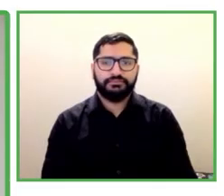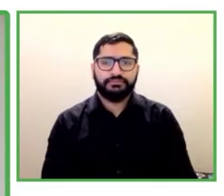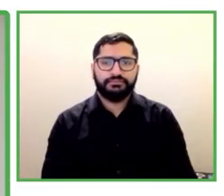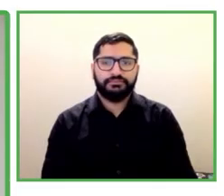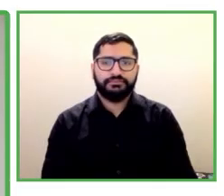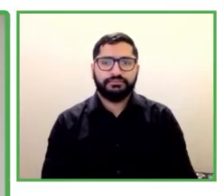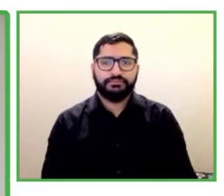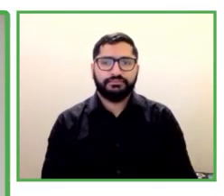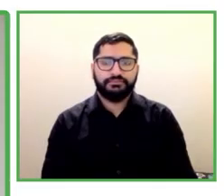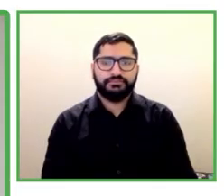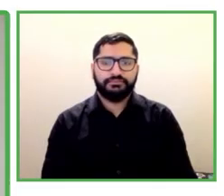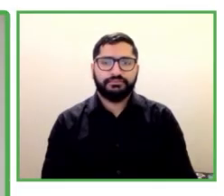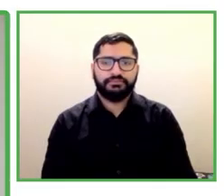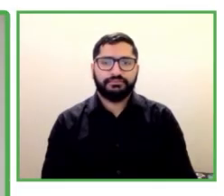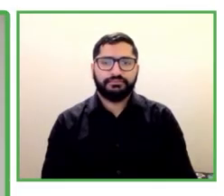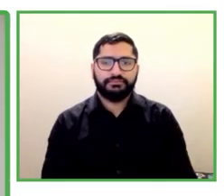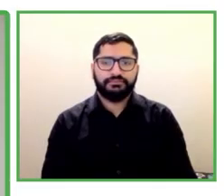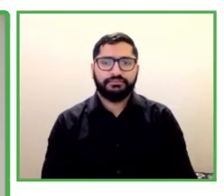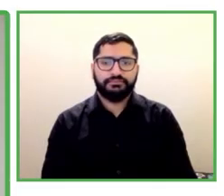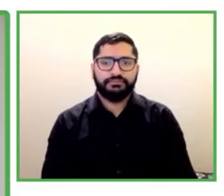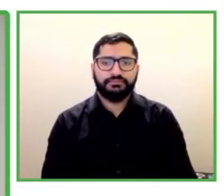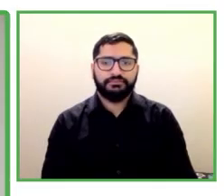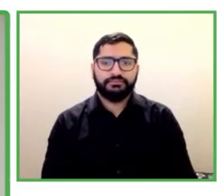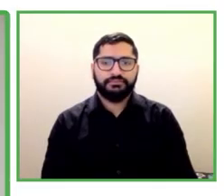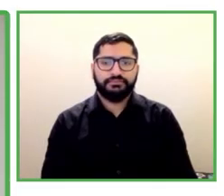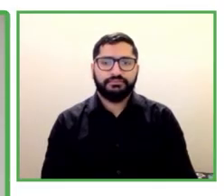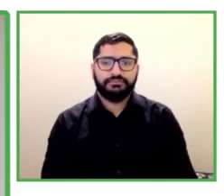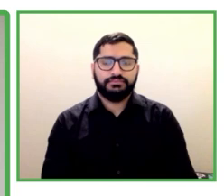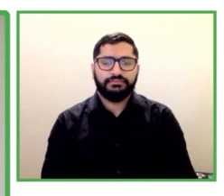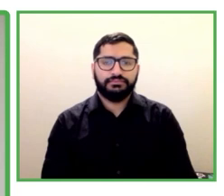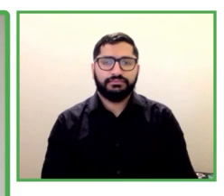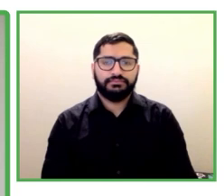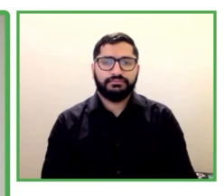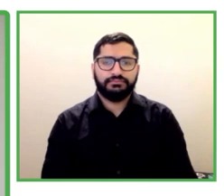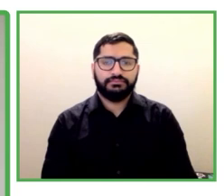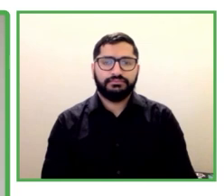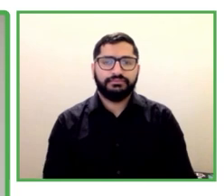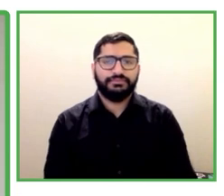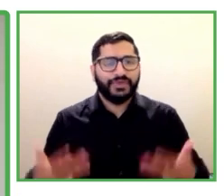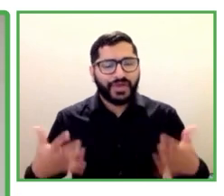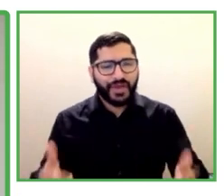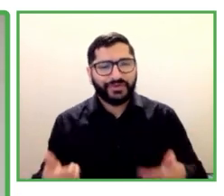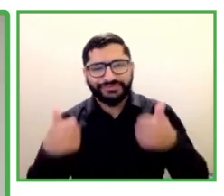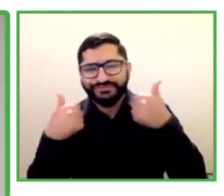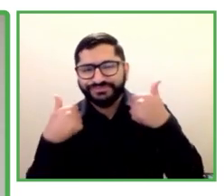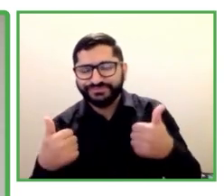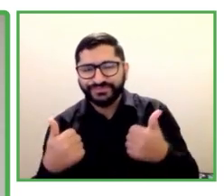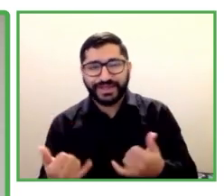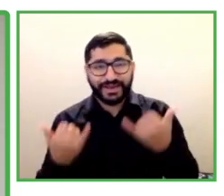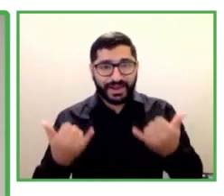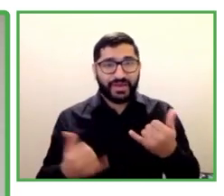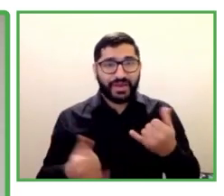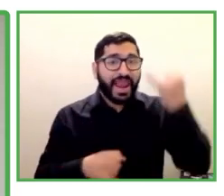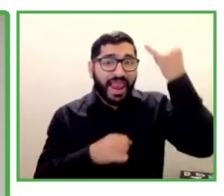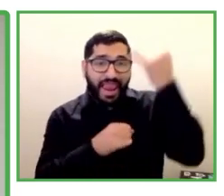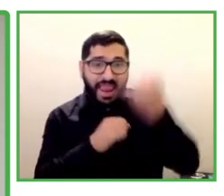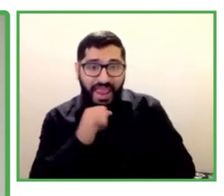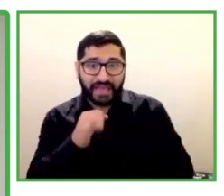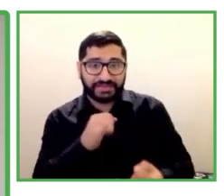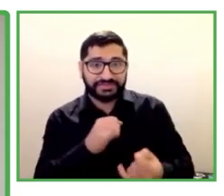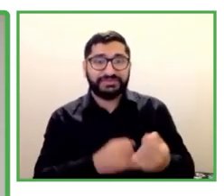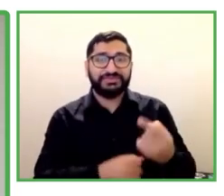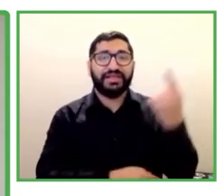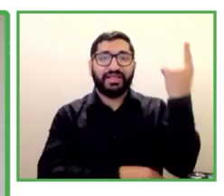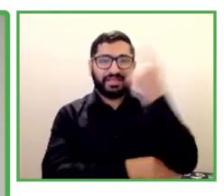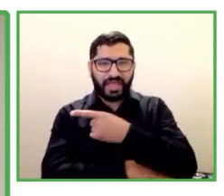Bueno, estamos llegando al final de esta sesión. Muchas gracias a nuestros